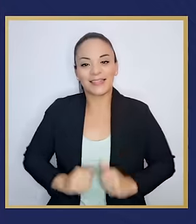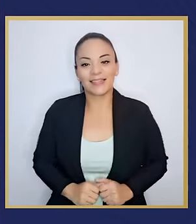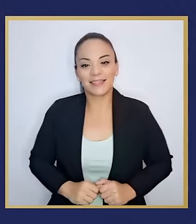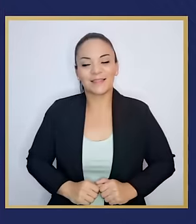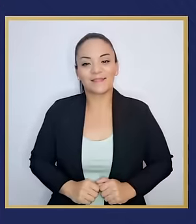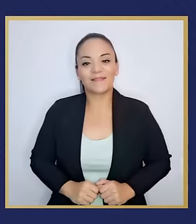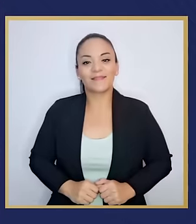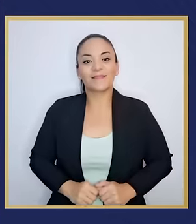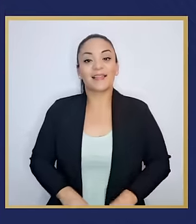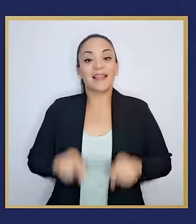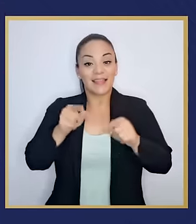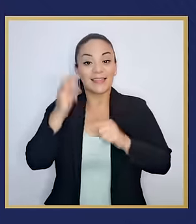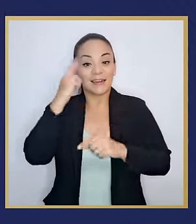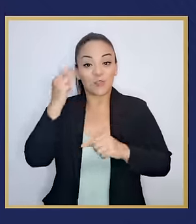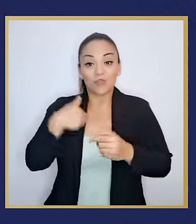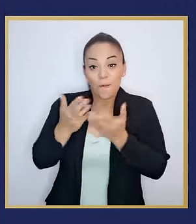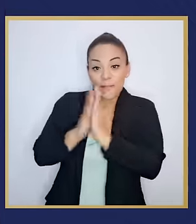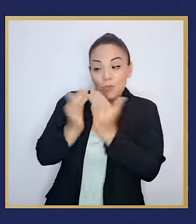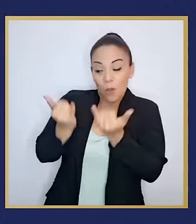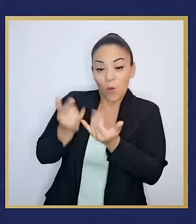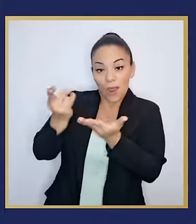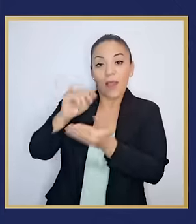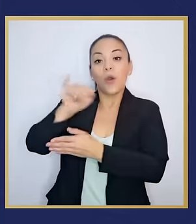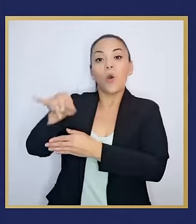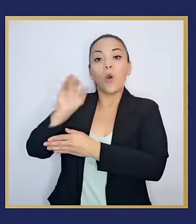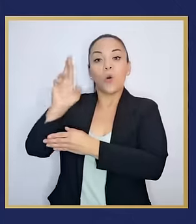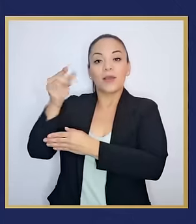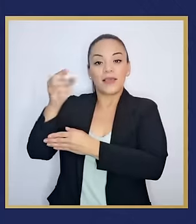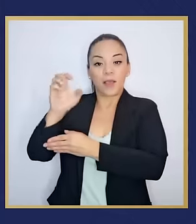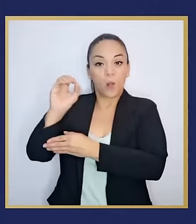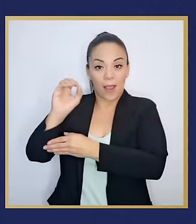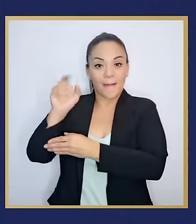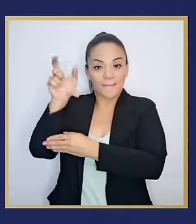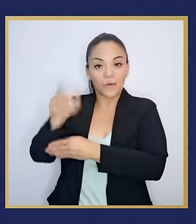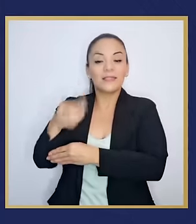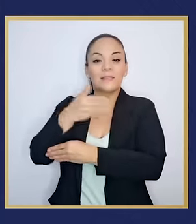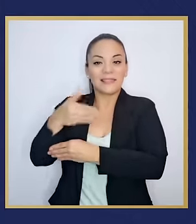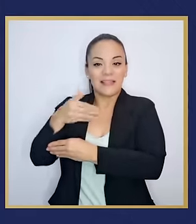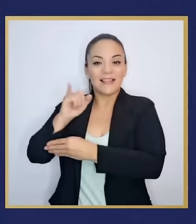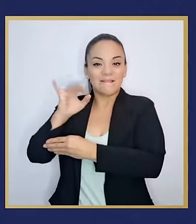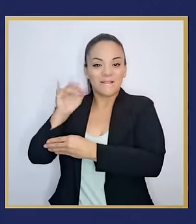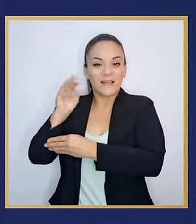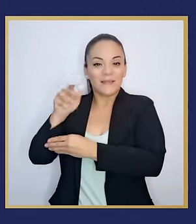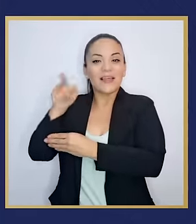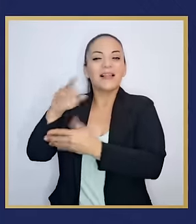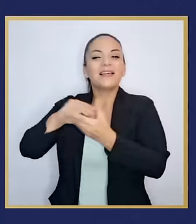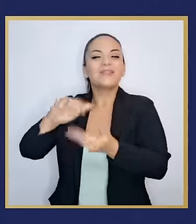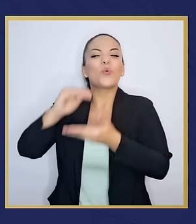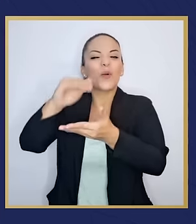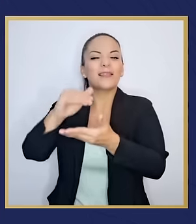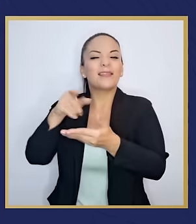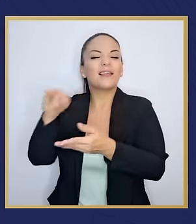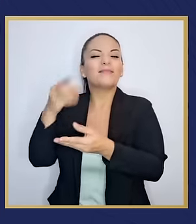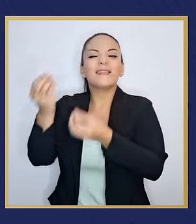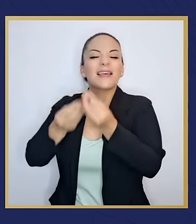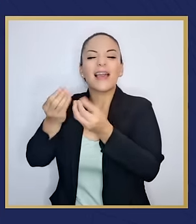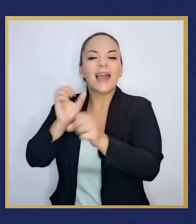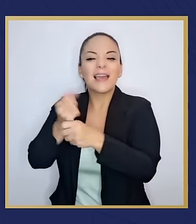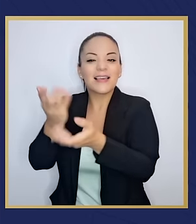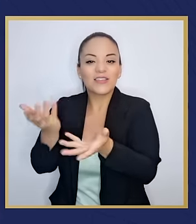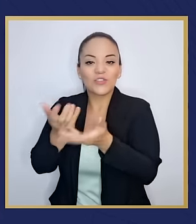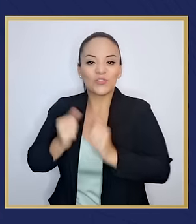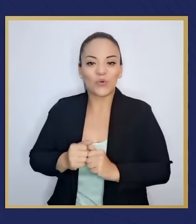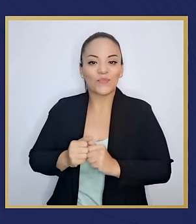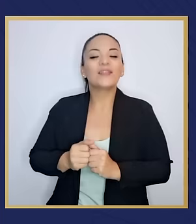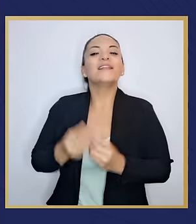Por eso, le pido al señor Jorge Ocampo, presidente ejecutivo del IFAM, que les cuente todo lo que ha